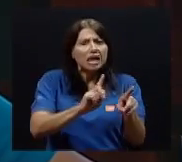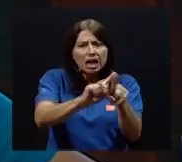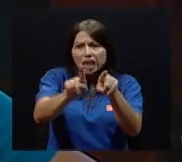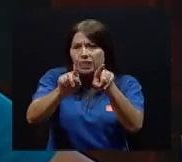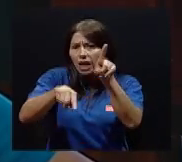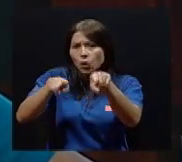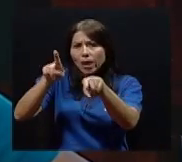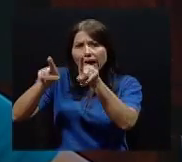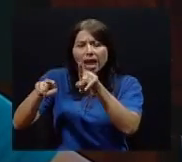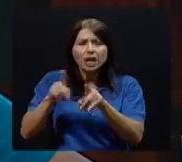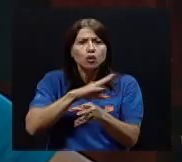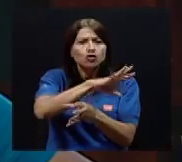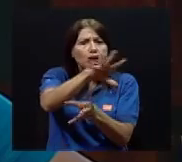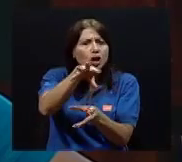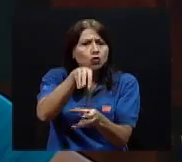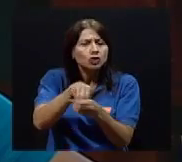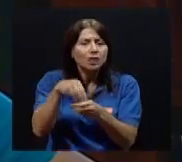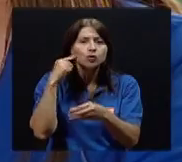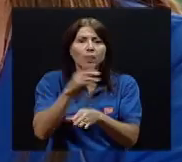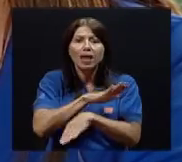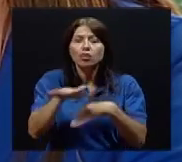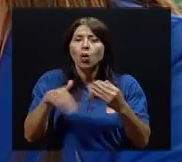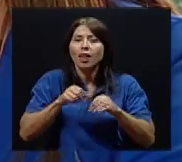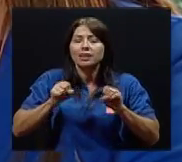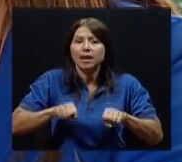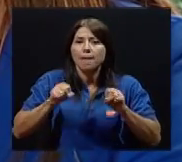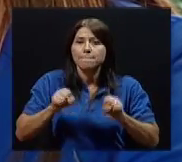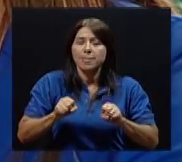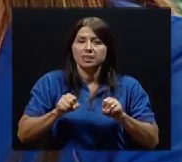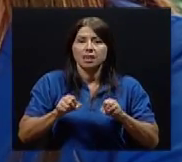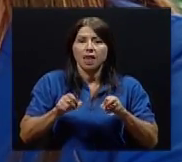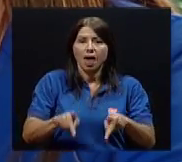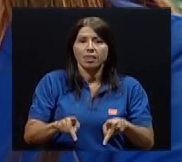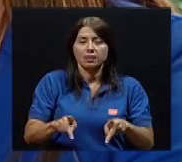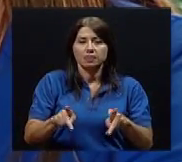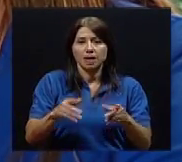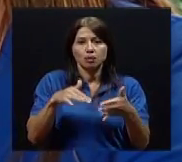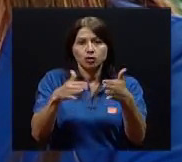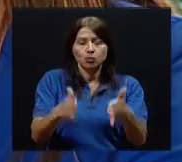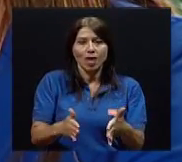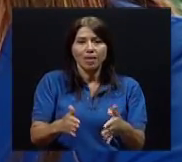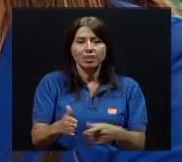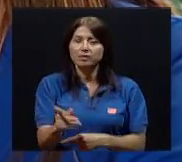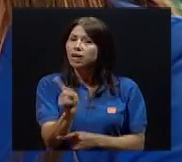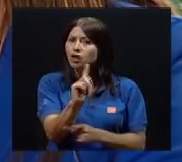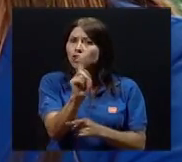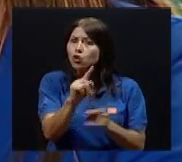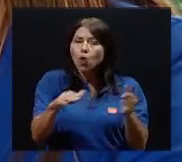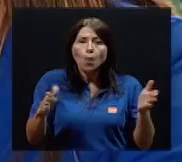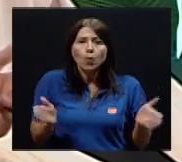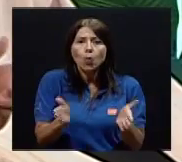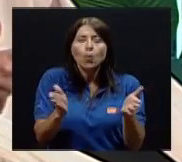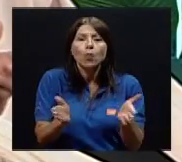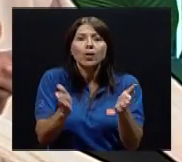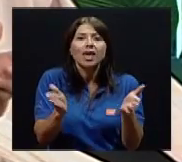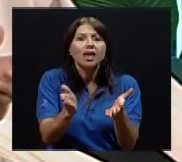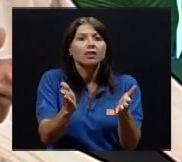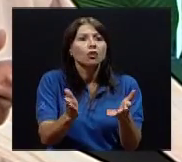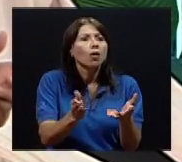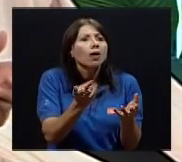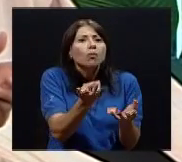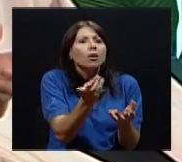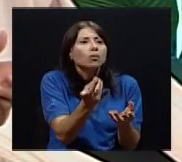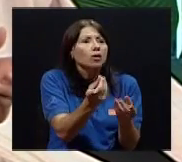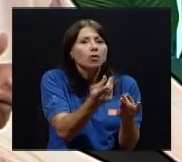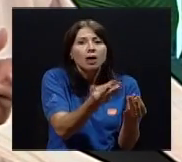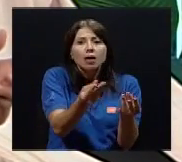que sean para todas las capacidades de los estudiantes, no promoviendo el rendimiento porque se ha pensado también